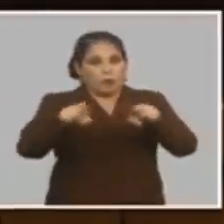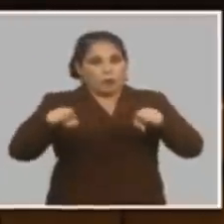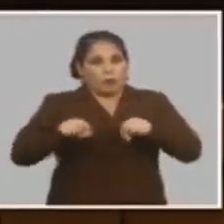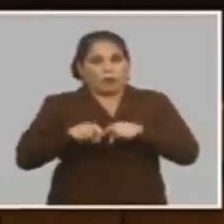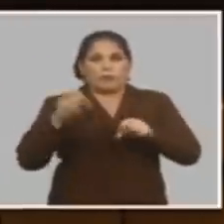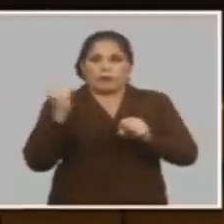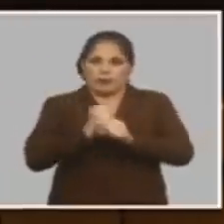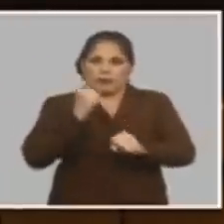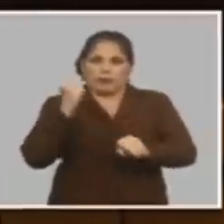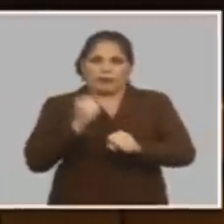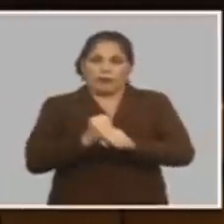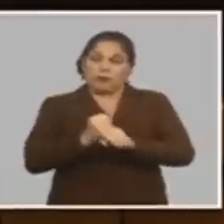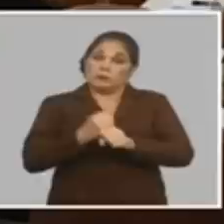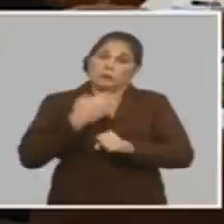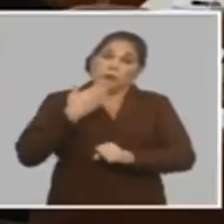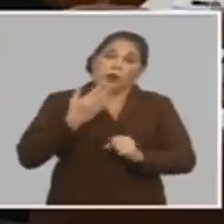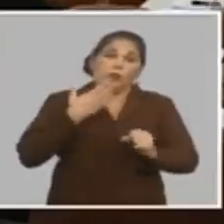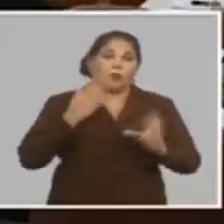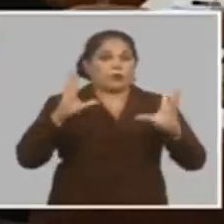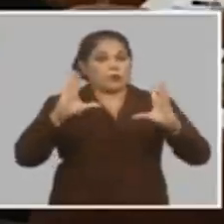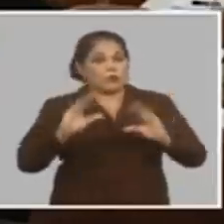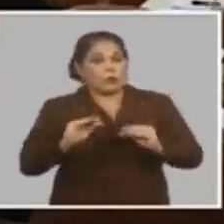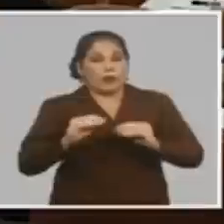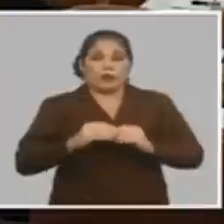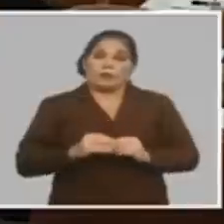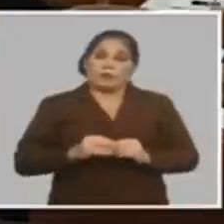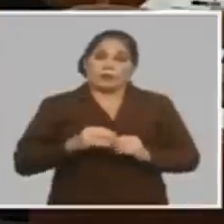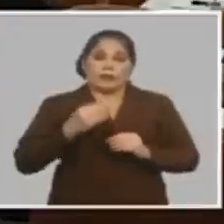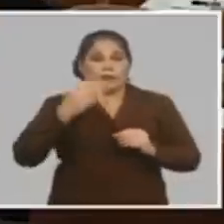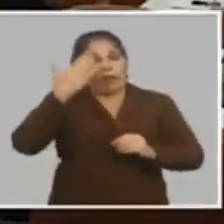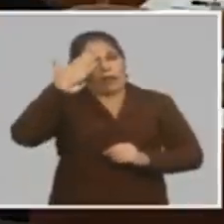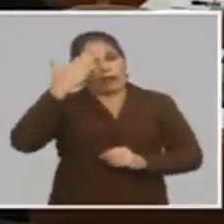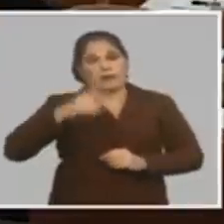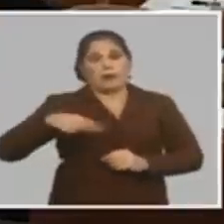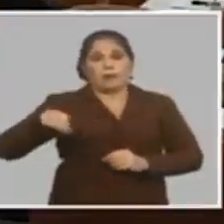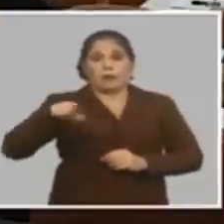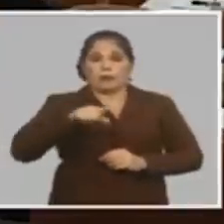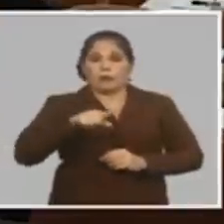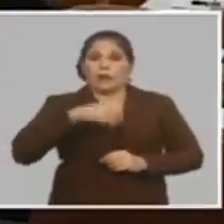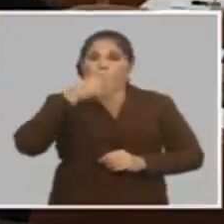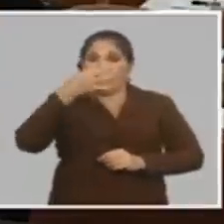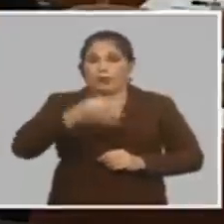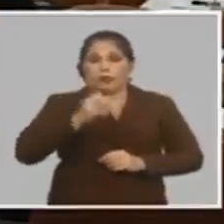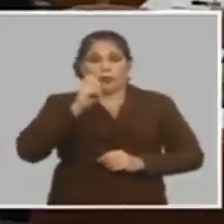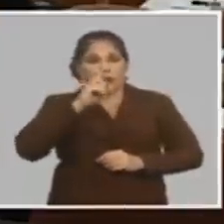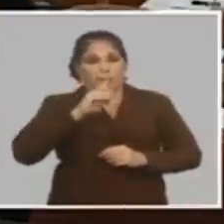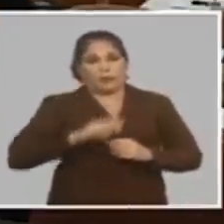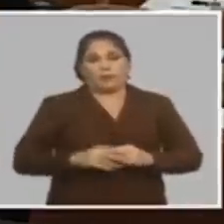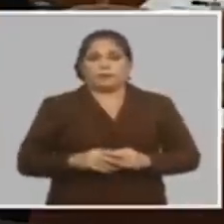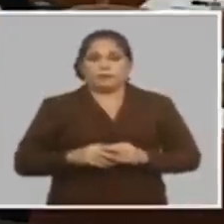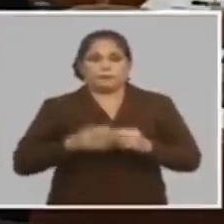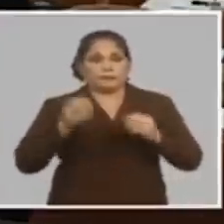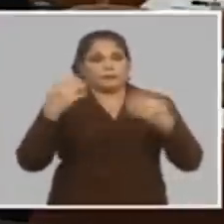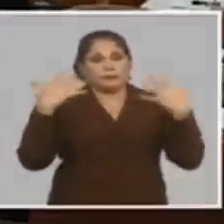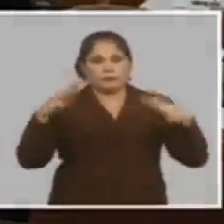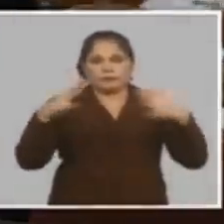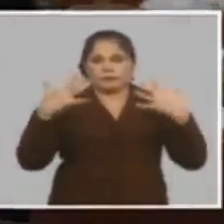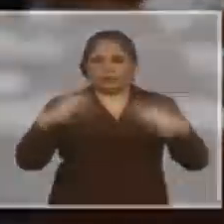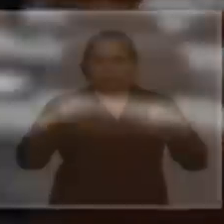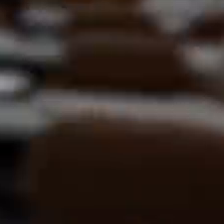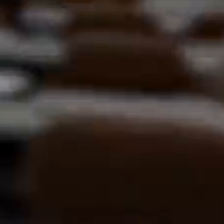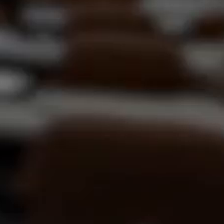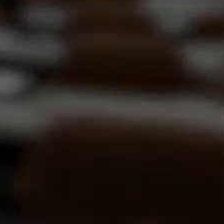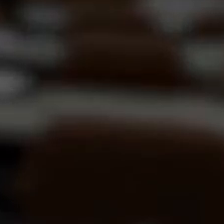bueno muchas gracias por todo terminé la parte de la explicación aplausos